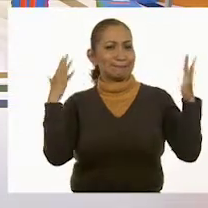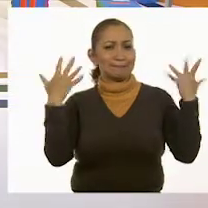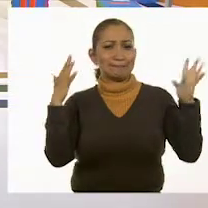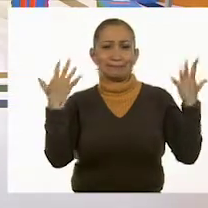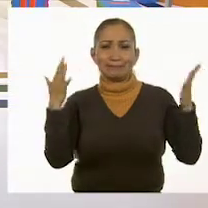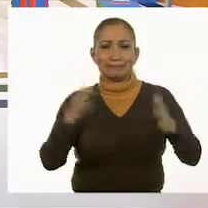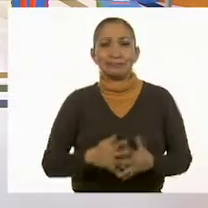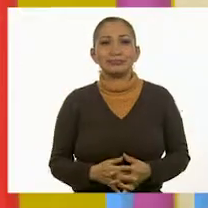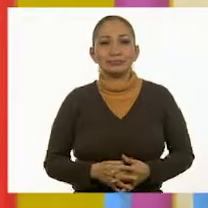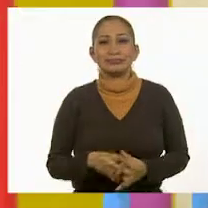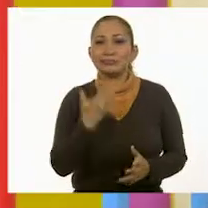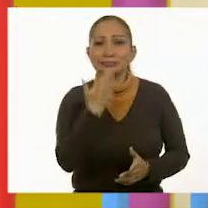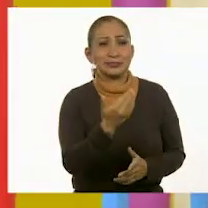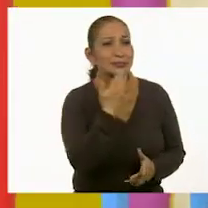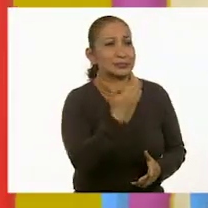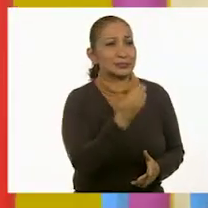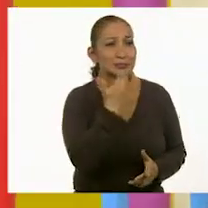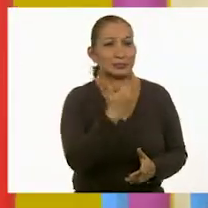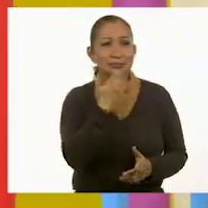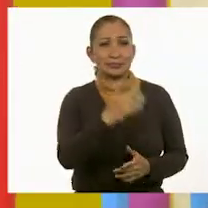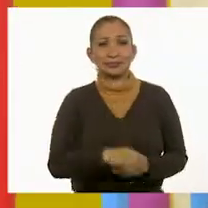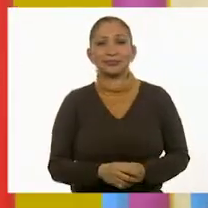bravo. Muy bien. Sí.